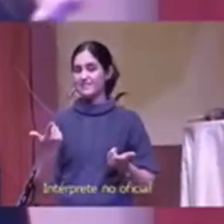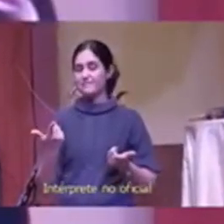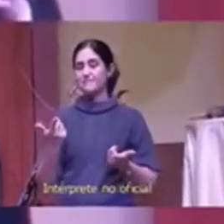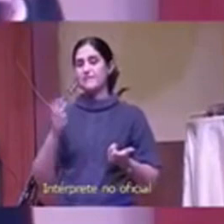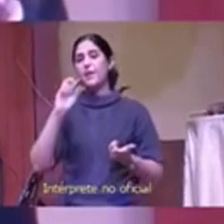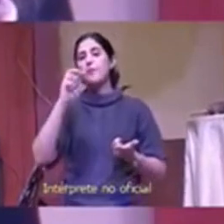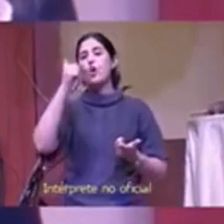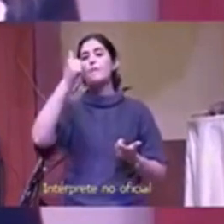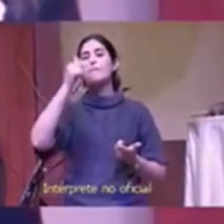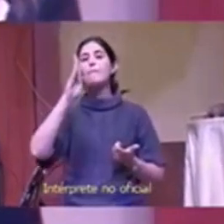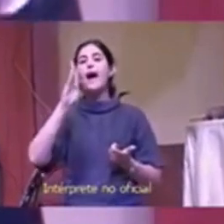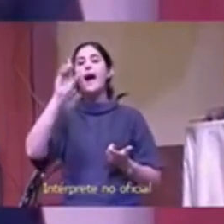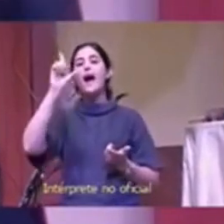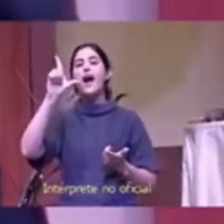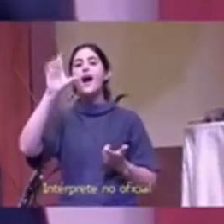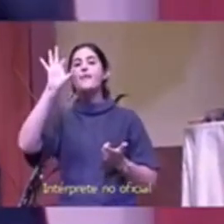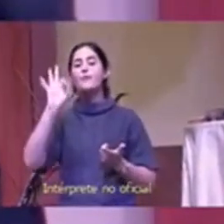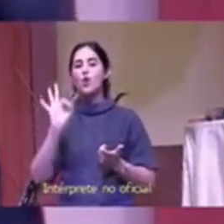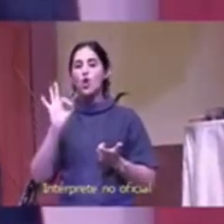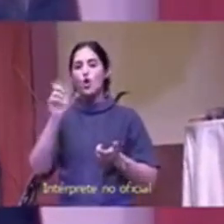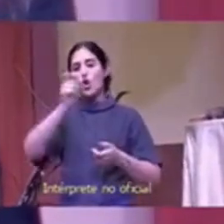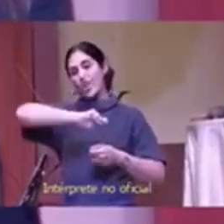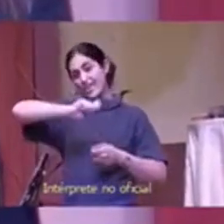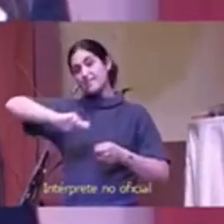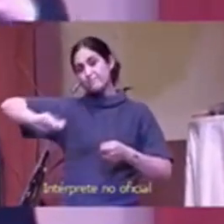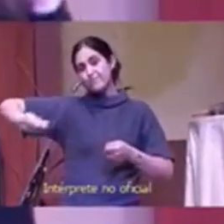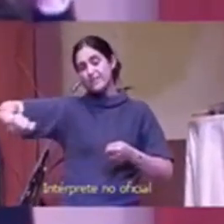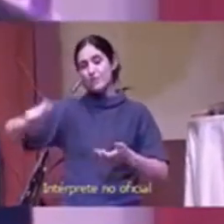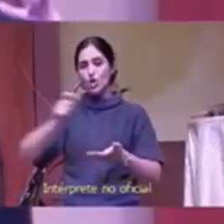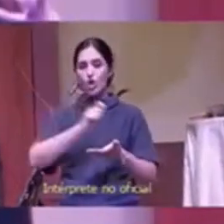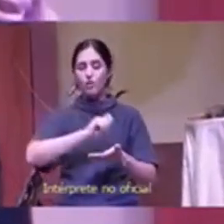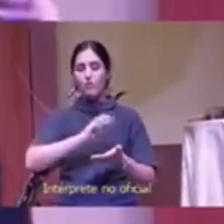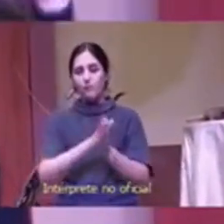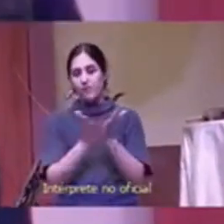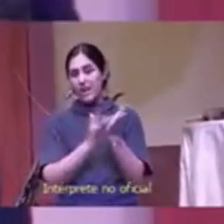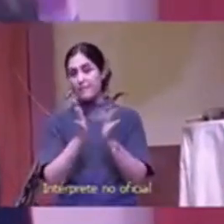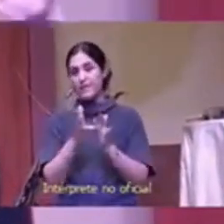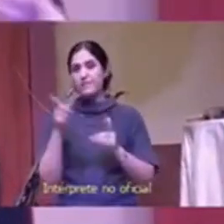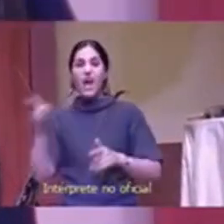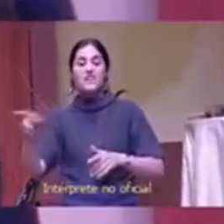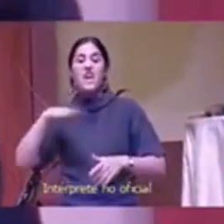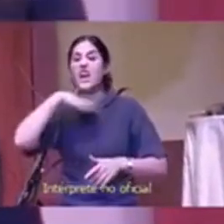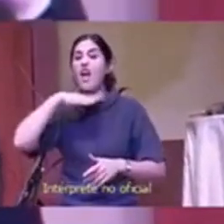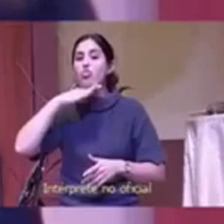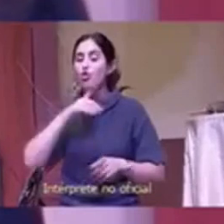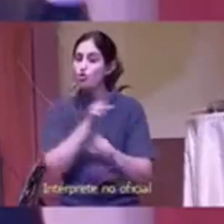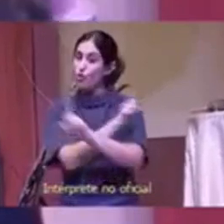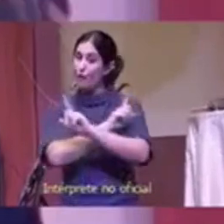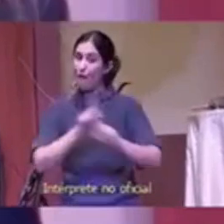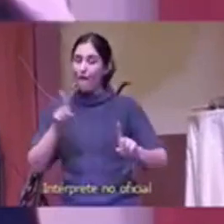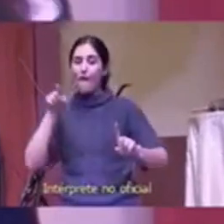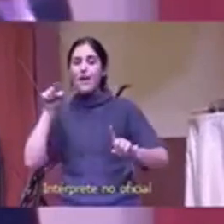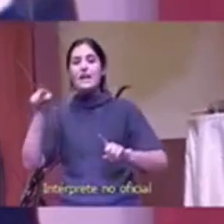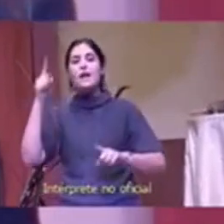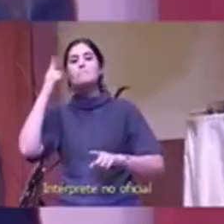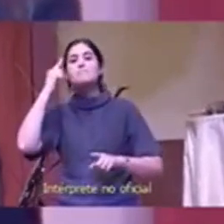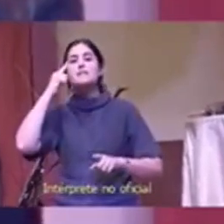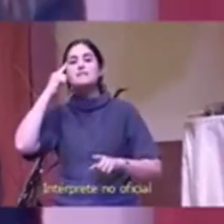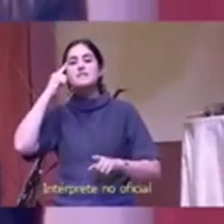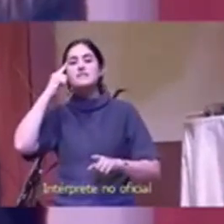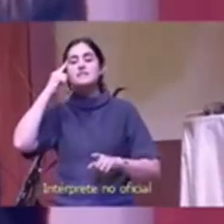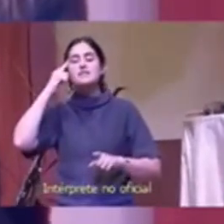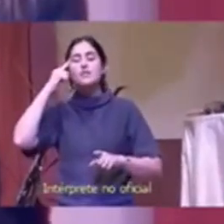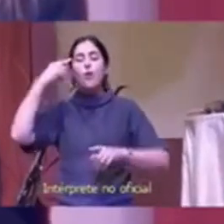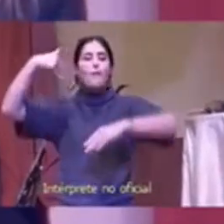no era idiota era el pensador más importante en